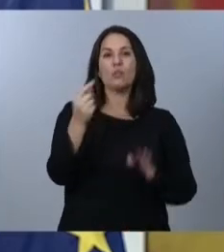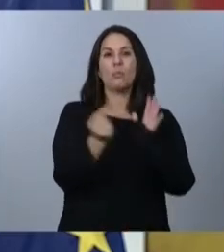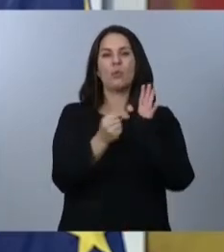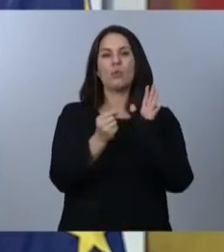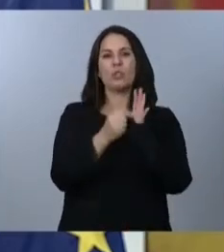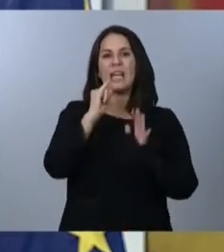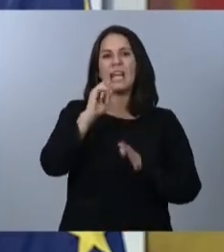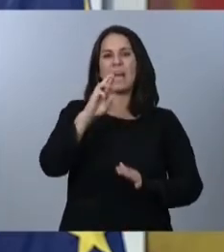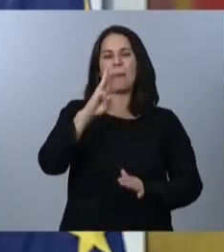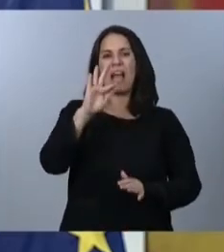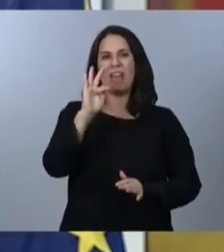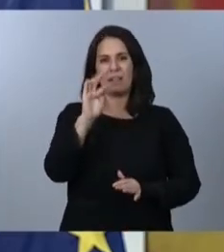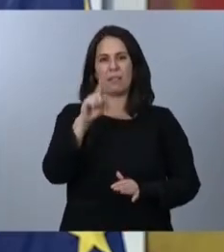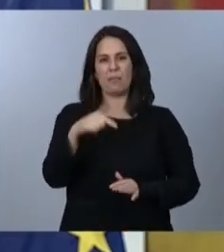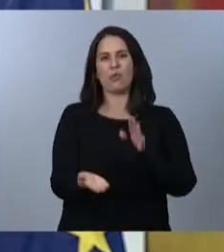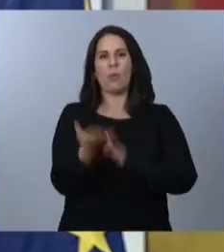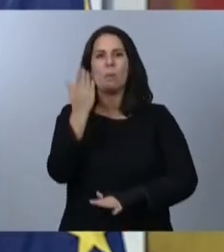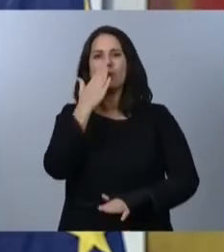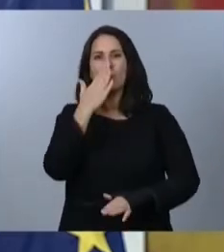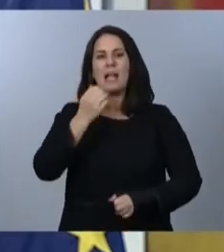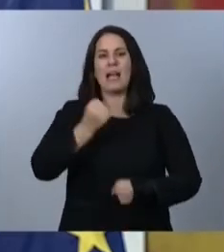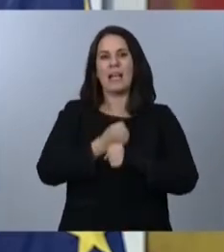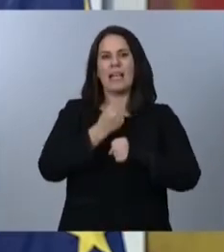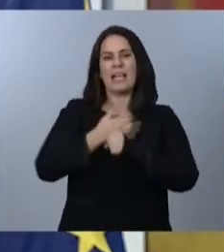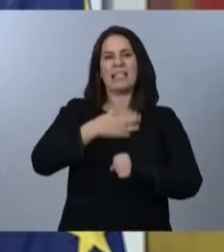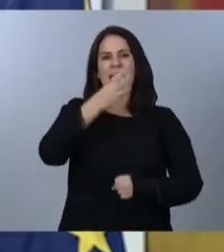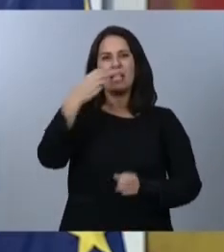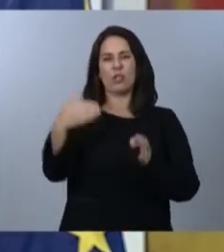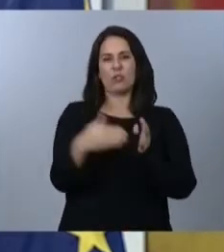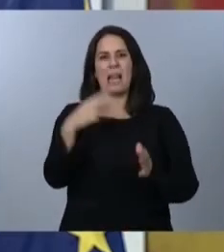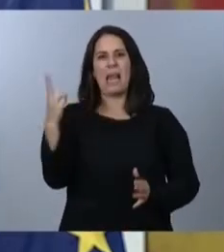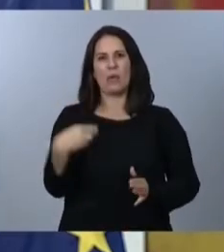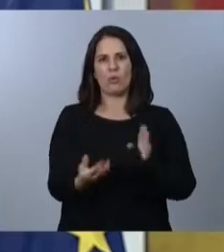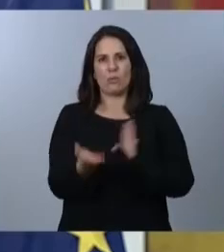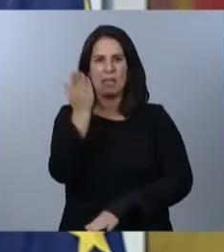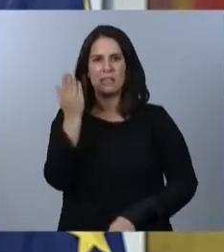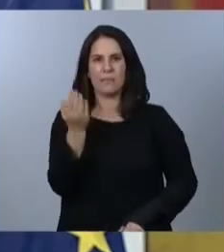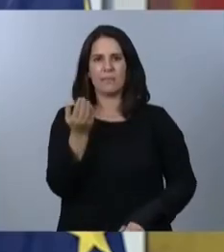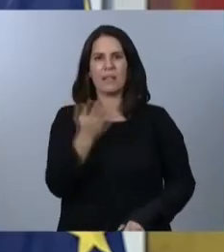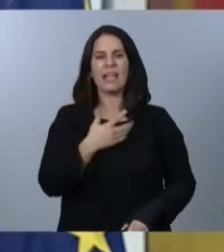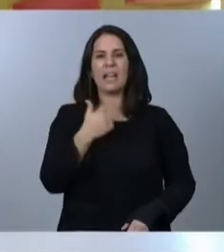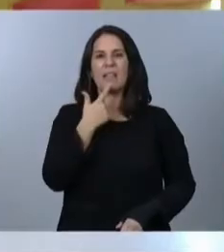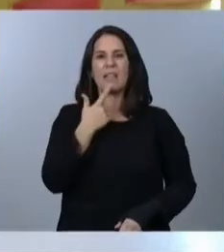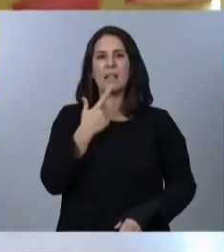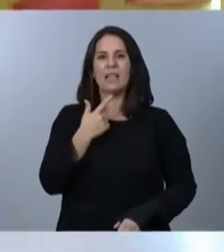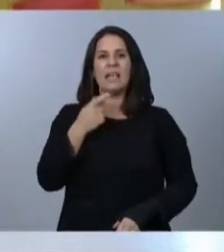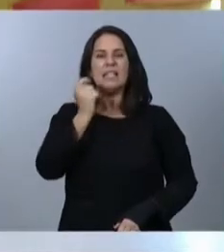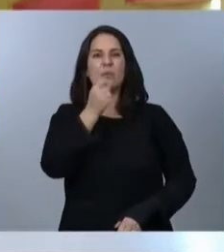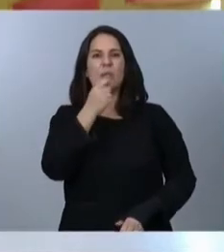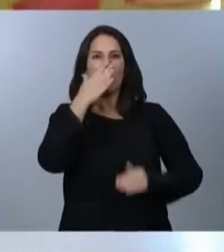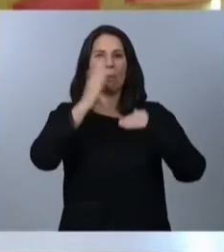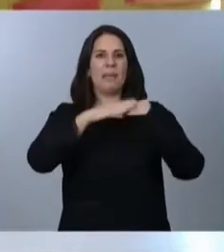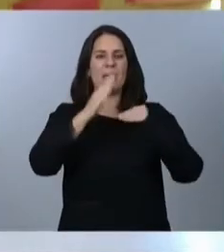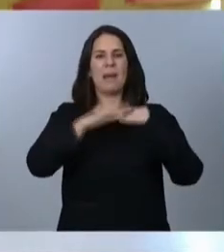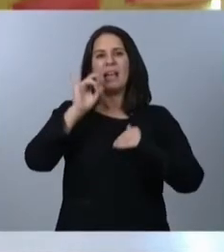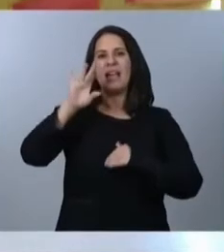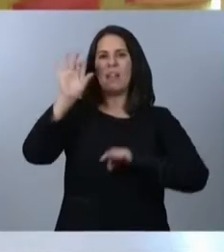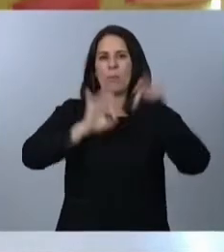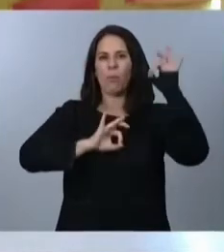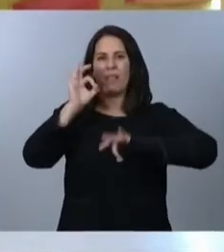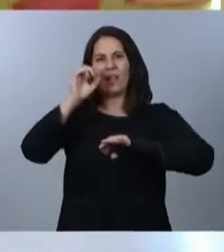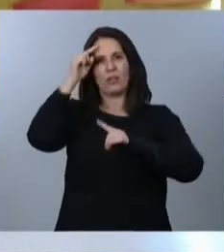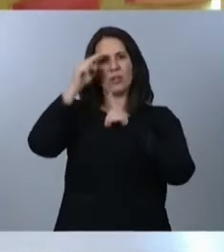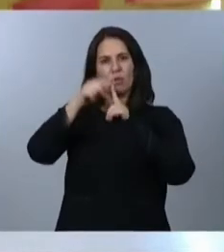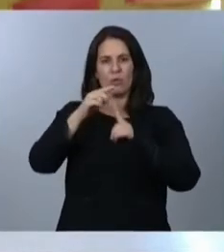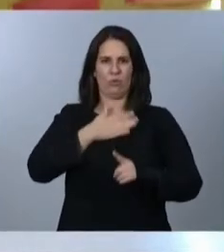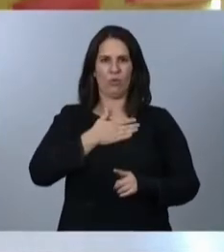para rentas del trabajo de más de trescientos mil euros. Establecemos una tributación mínima del quince por ciento para las OCIMIS. Y